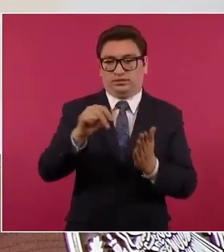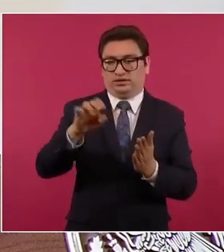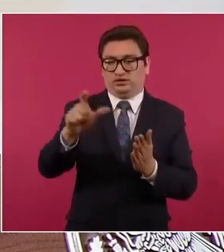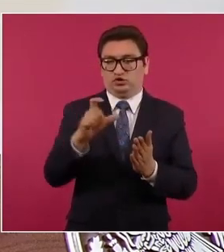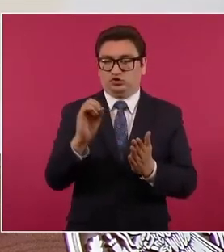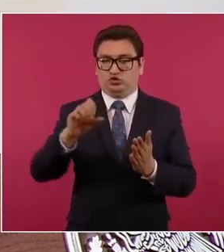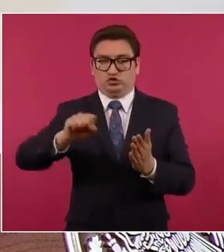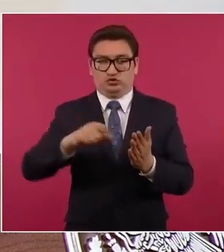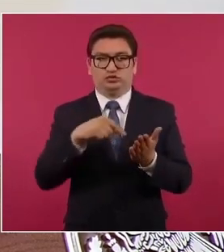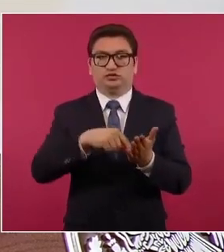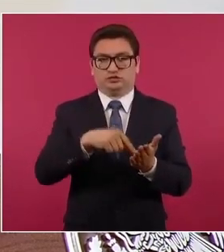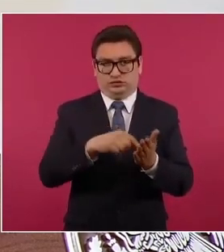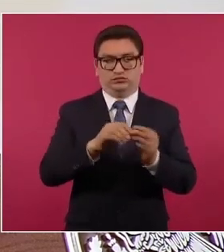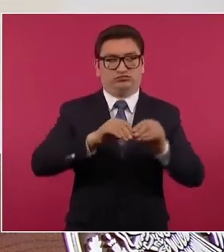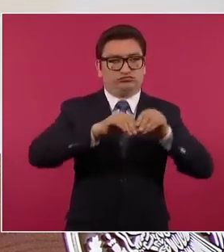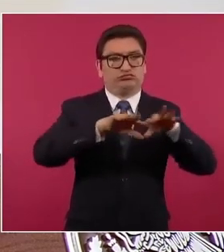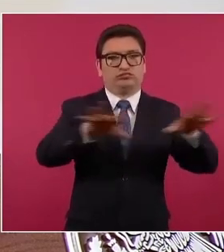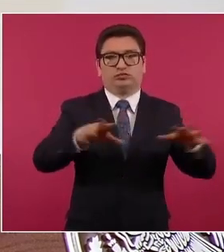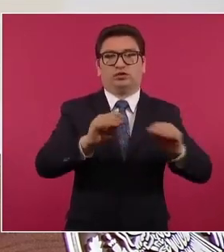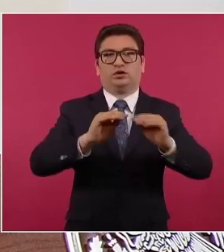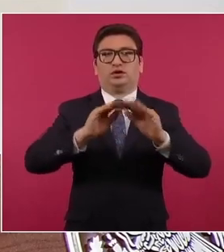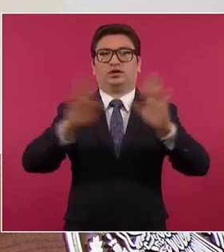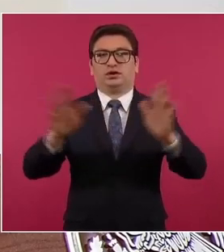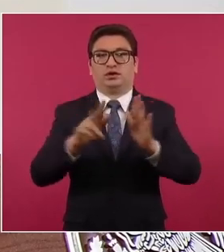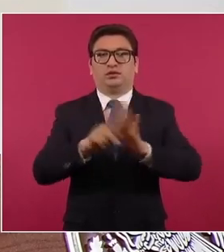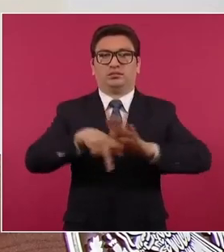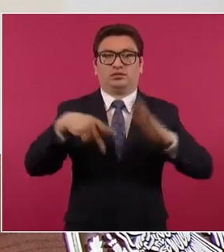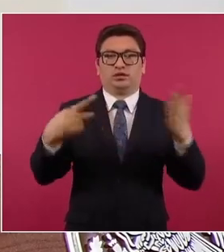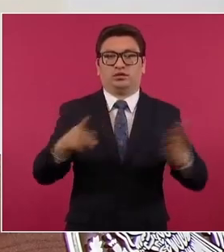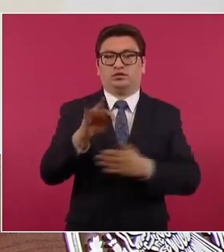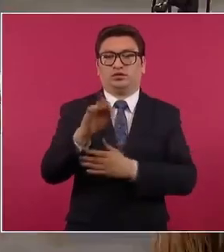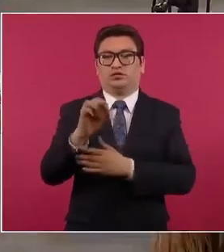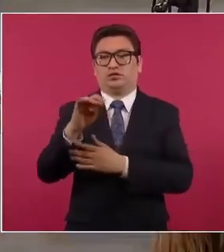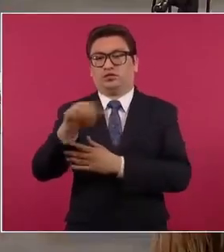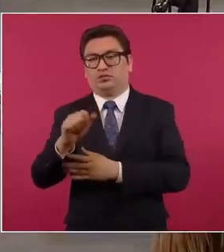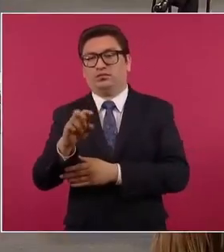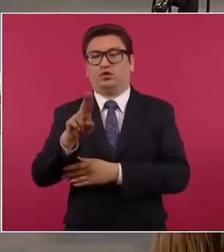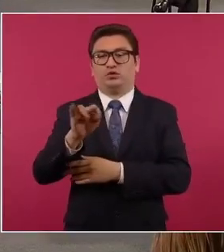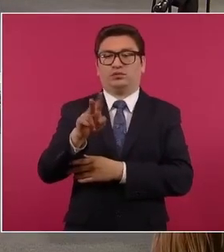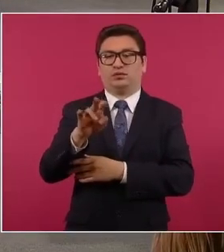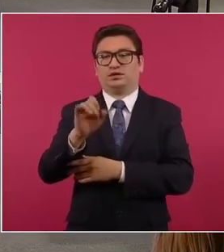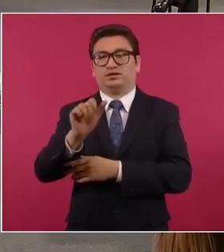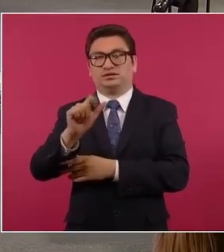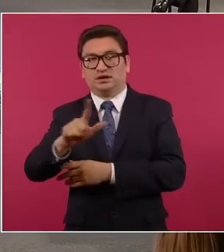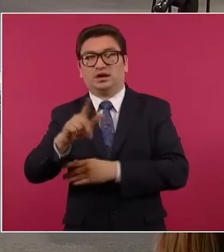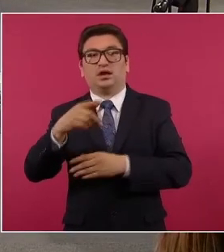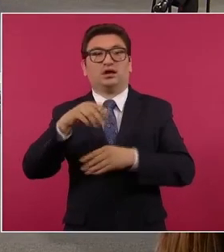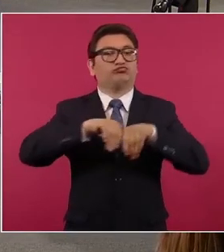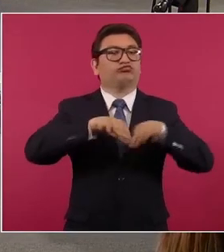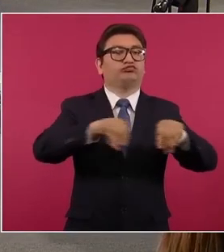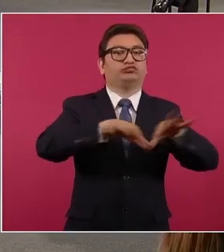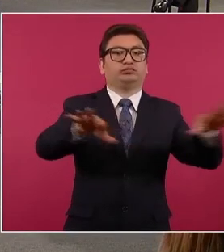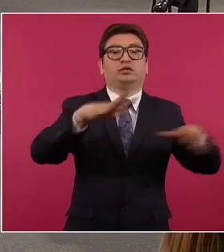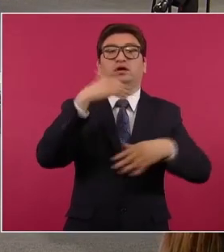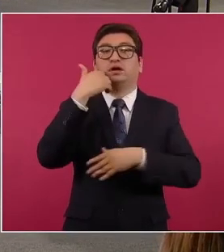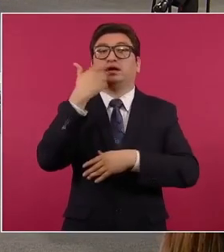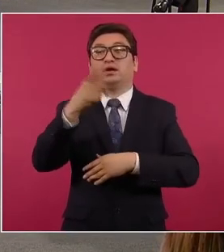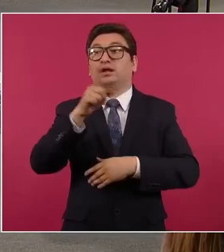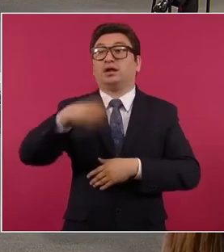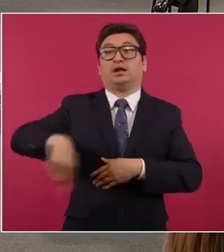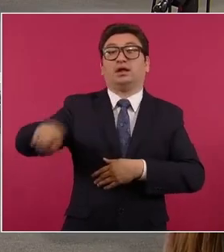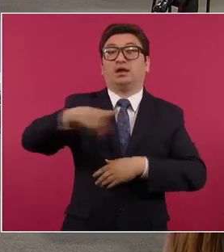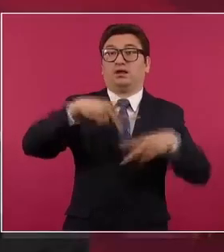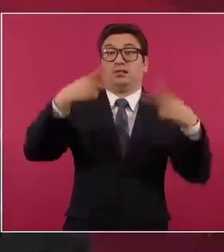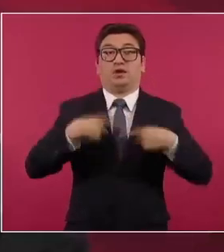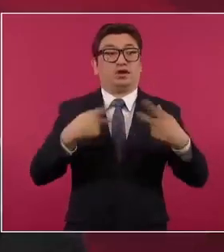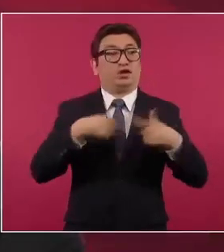y por supuesto el periódico Reforma, la Universal, lanzaron una campaña por la liberación de los asesinos de Acteal,